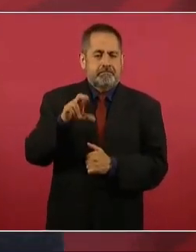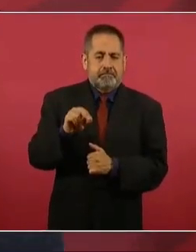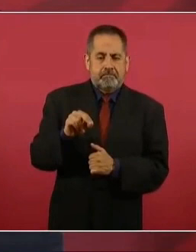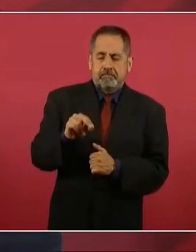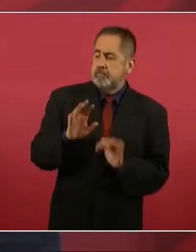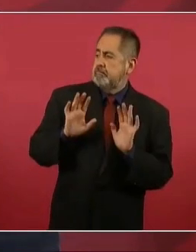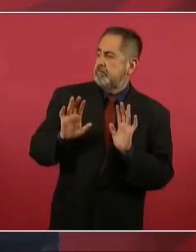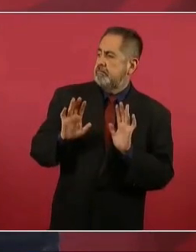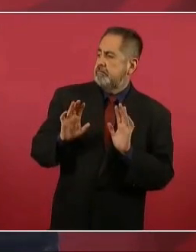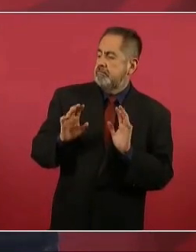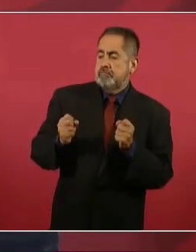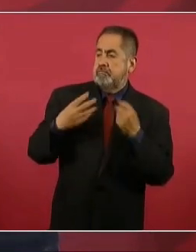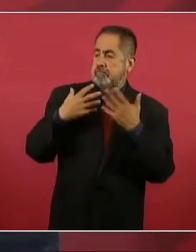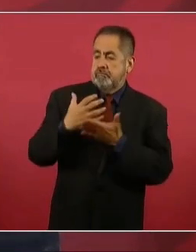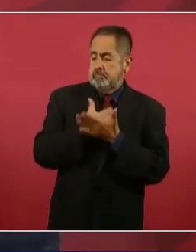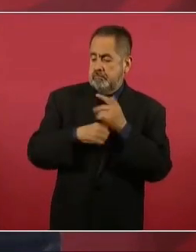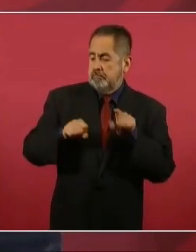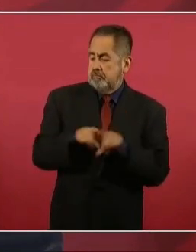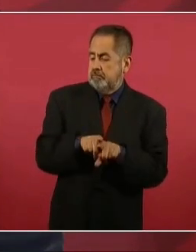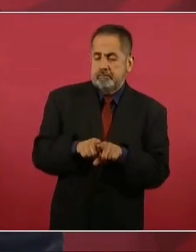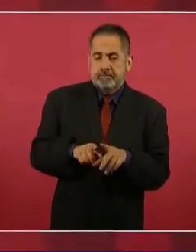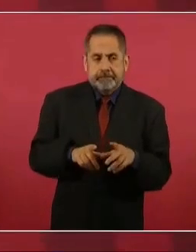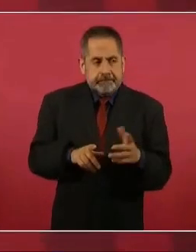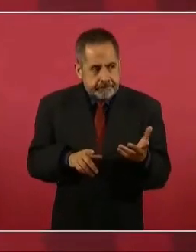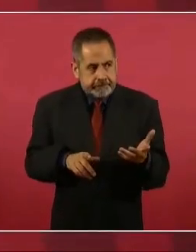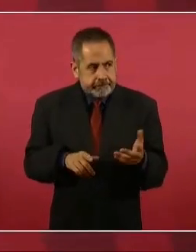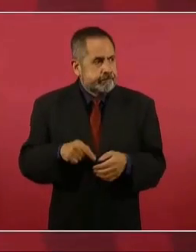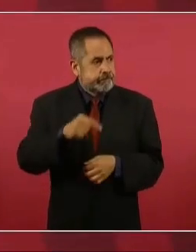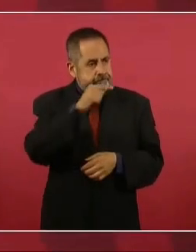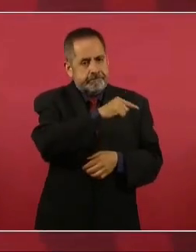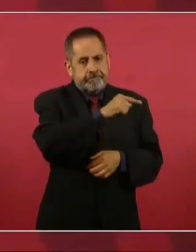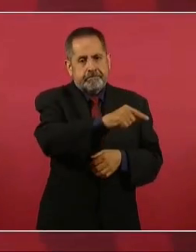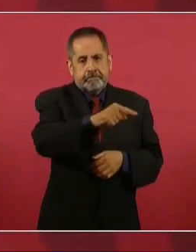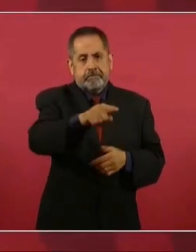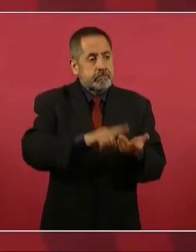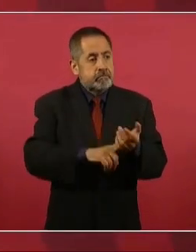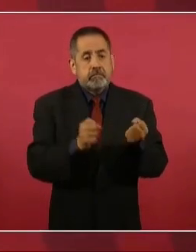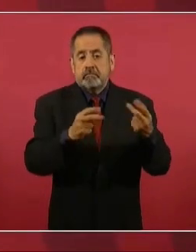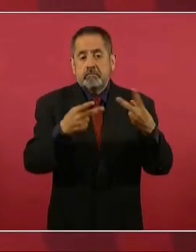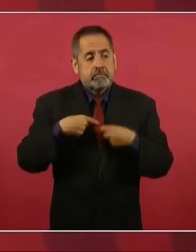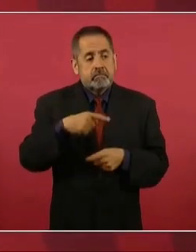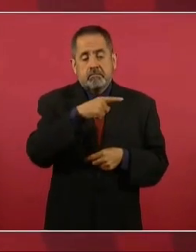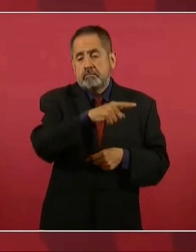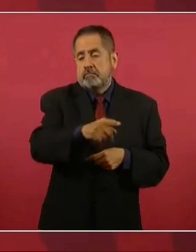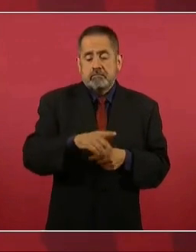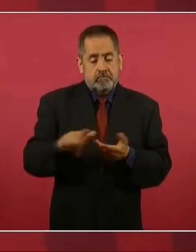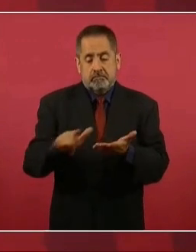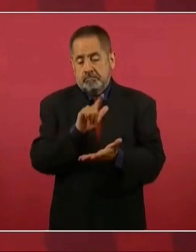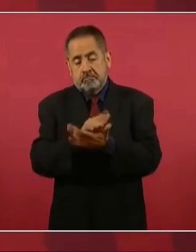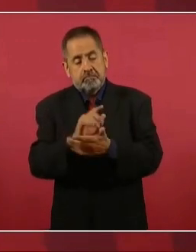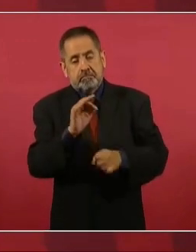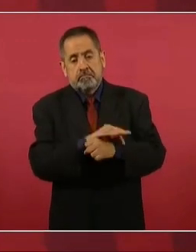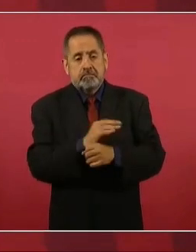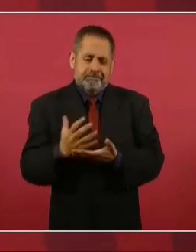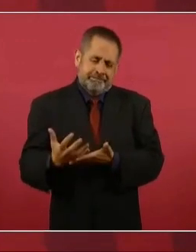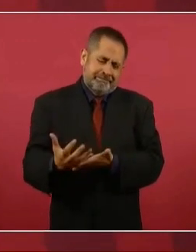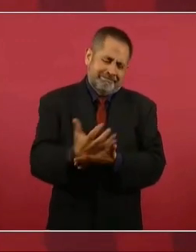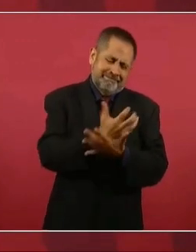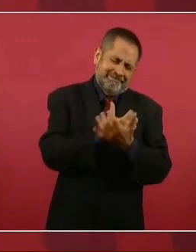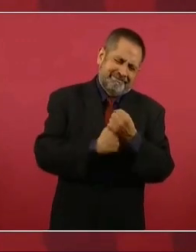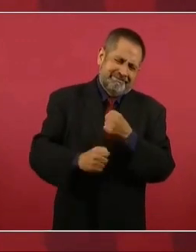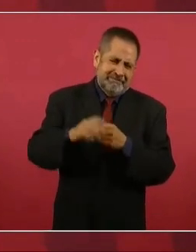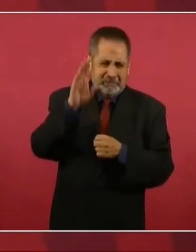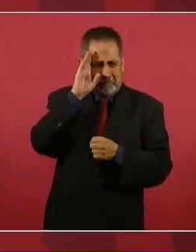servidores públicos amparados, que están ganando el